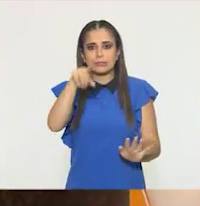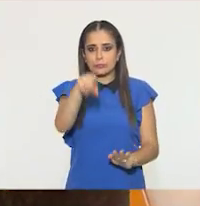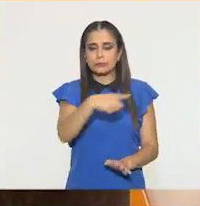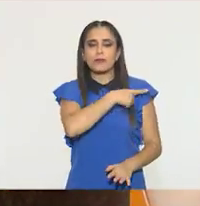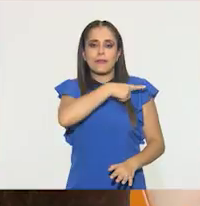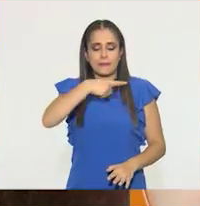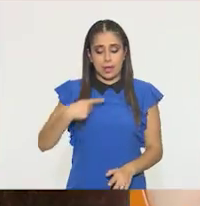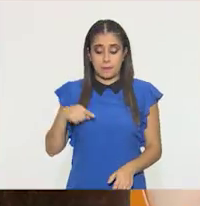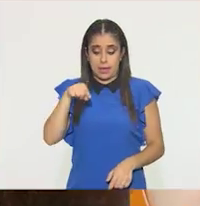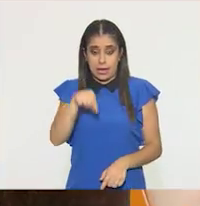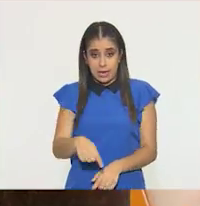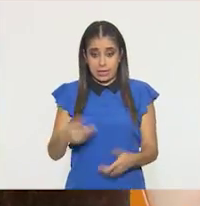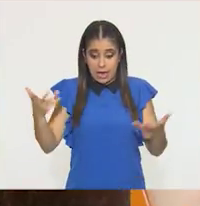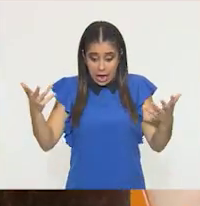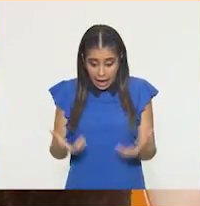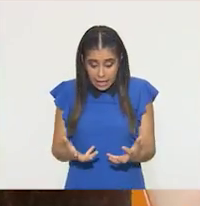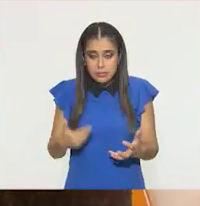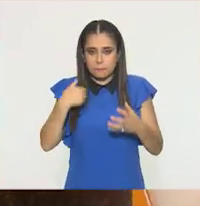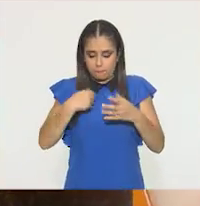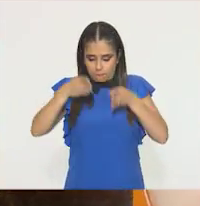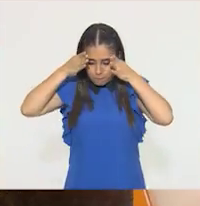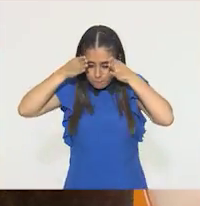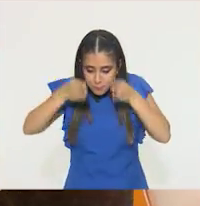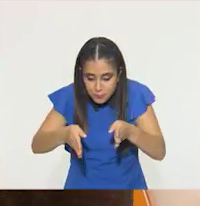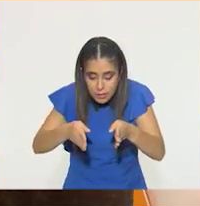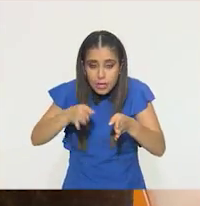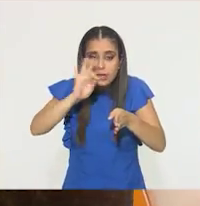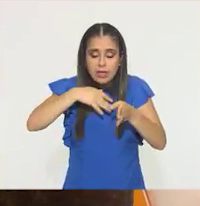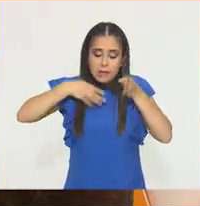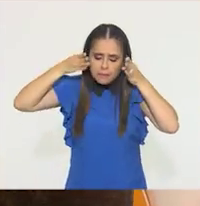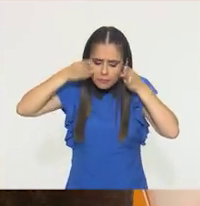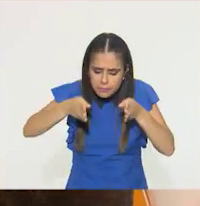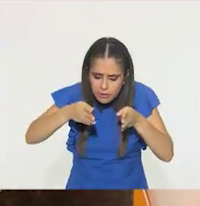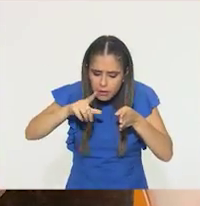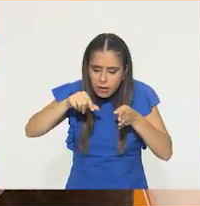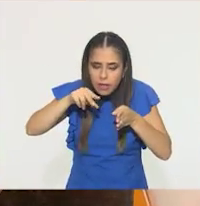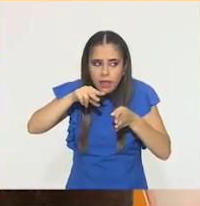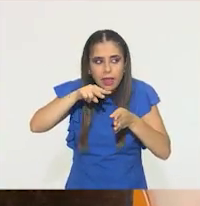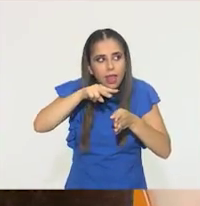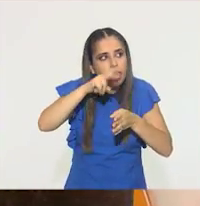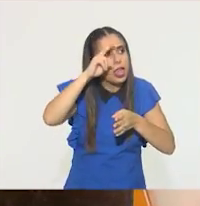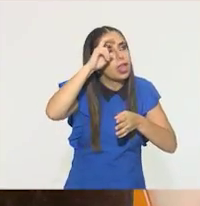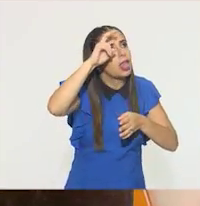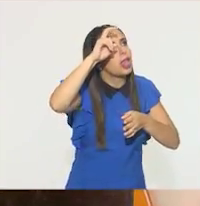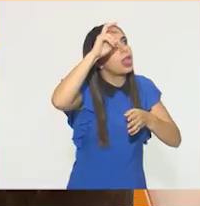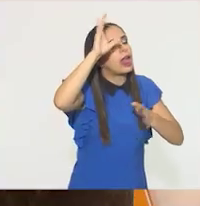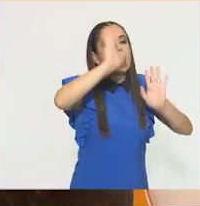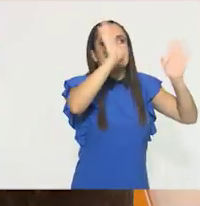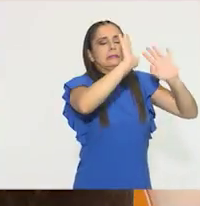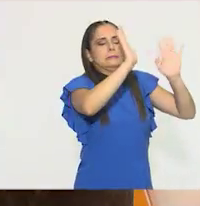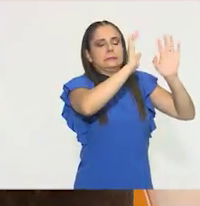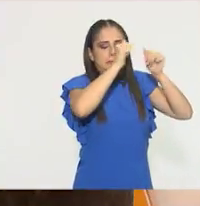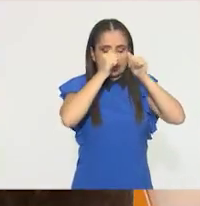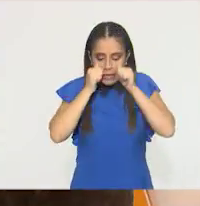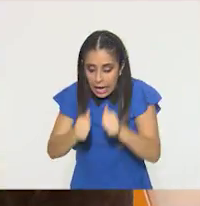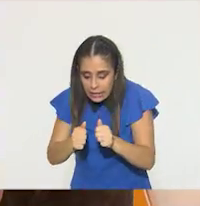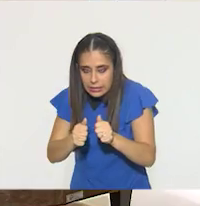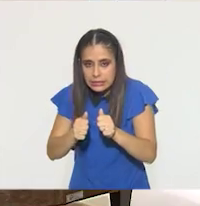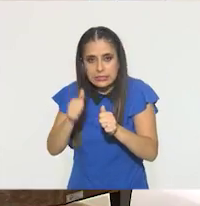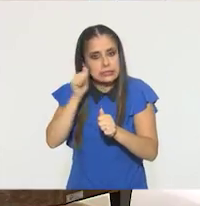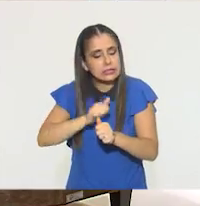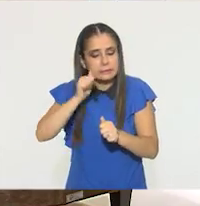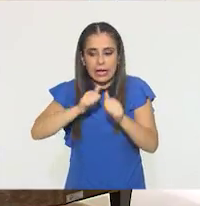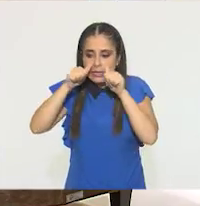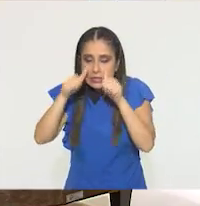nuestras actividades y cuando sintamos que nos estamos yendo muy lejos, que nuestro pensamiento va y vuela, regresar. Darnos cuenta que nos distraemos y